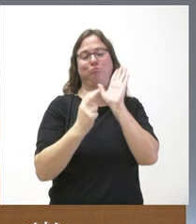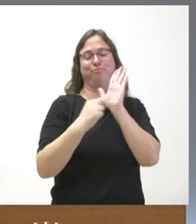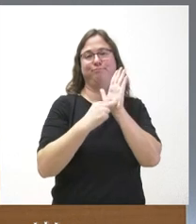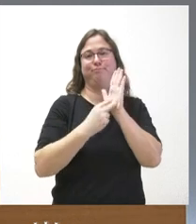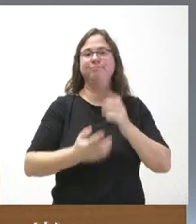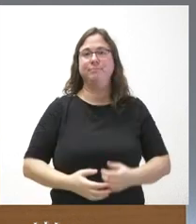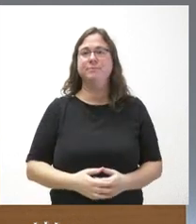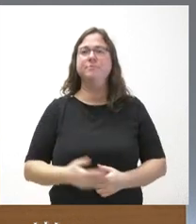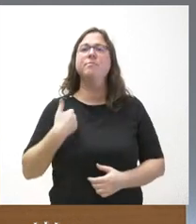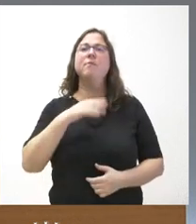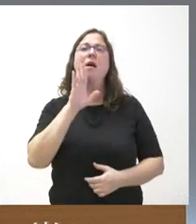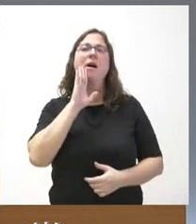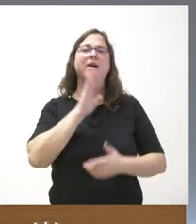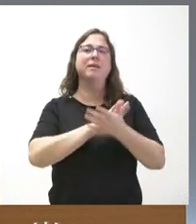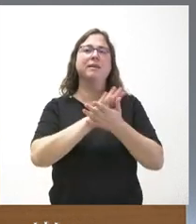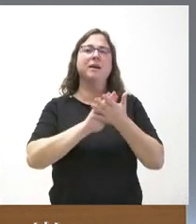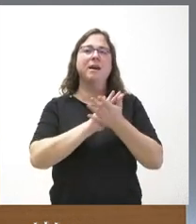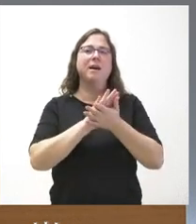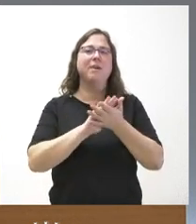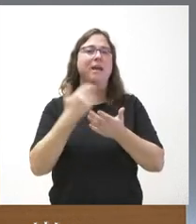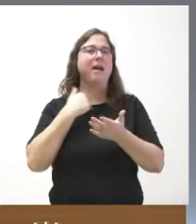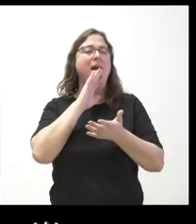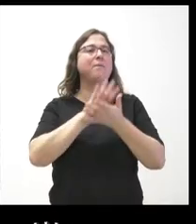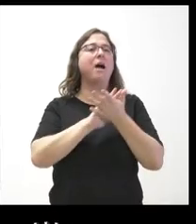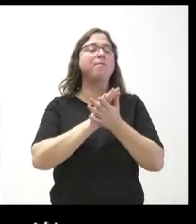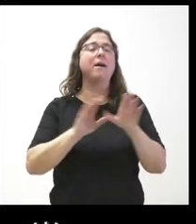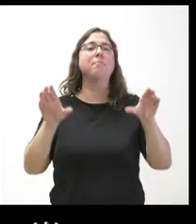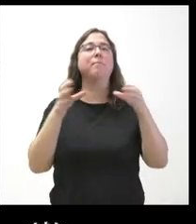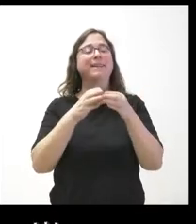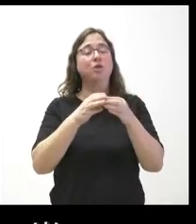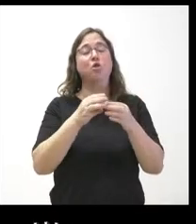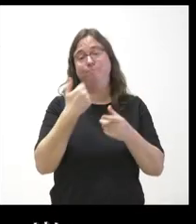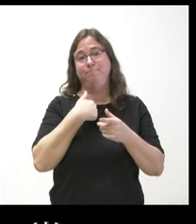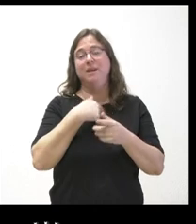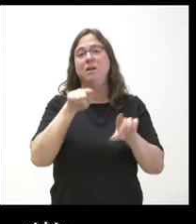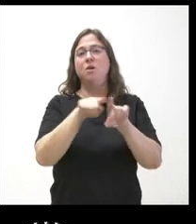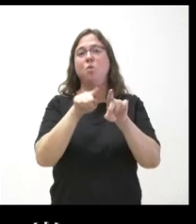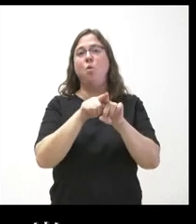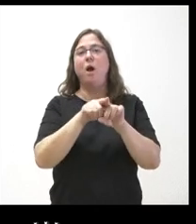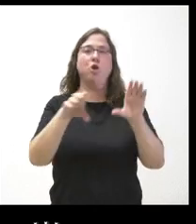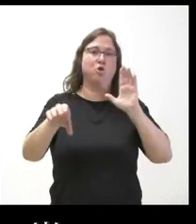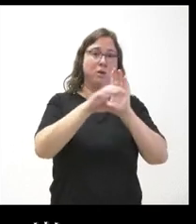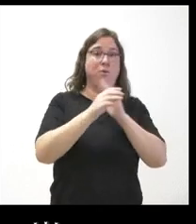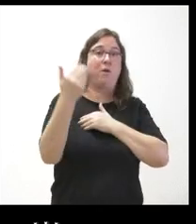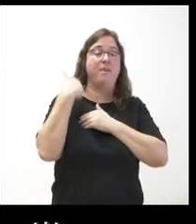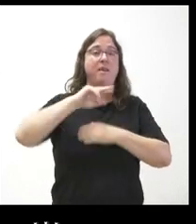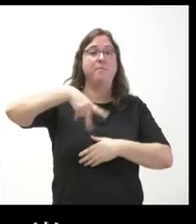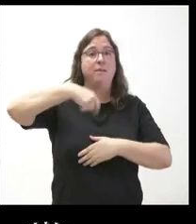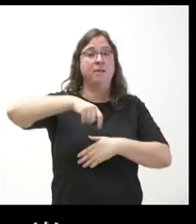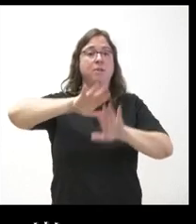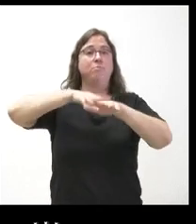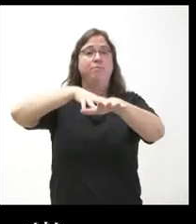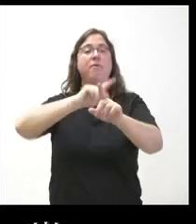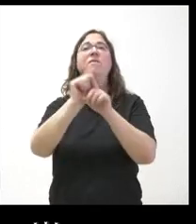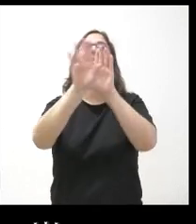Sí, ha hablado de partidos de partidos constitucionalistas. Ayer el vicepresidente de la Junta estuvo en una manifestación en frente del Partido